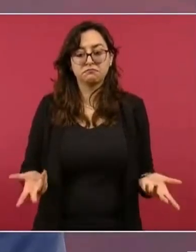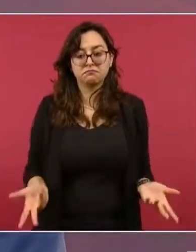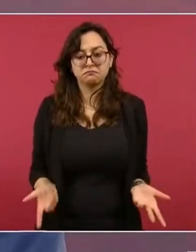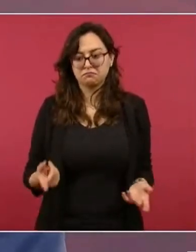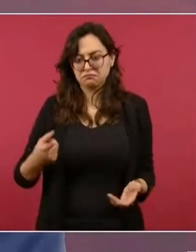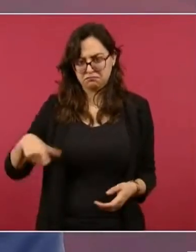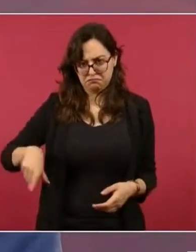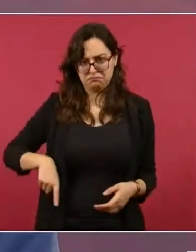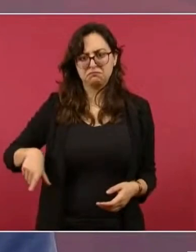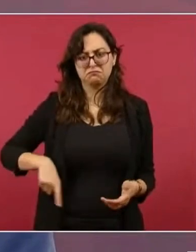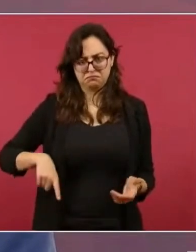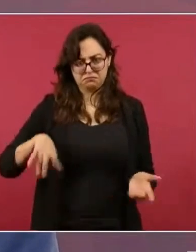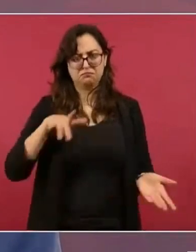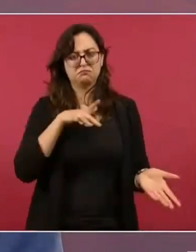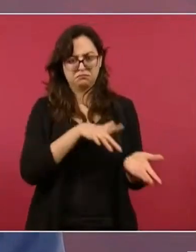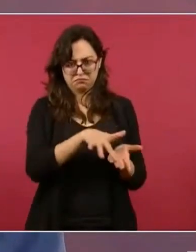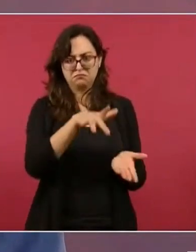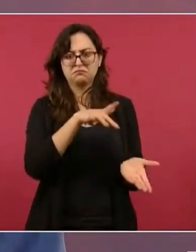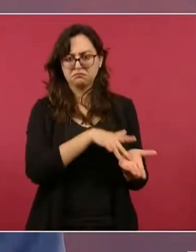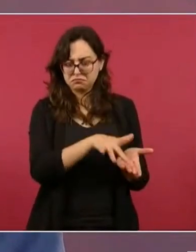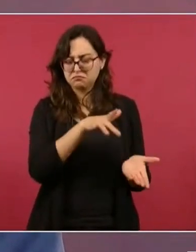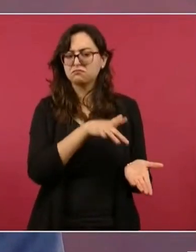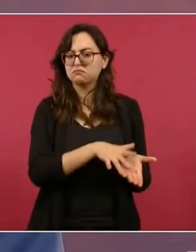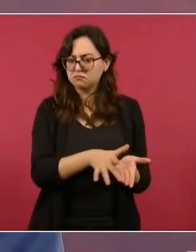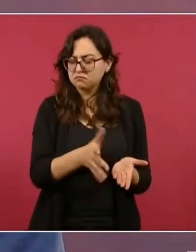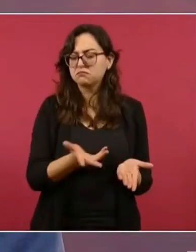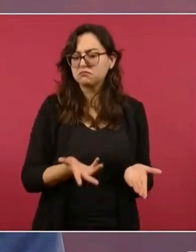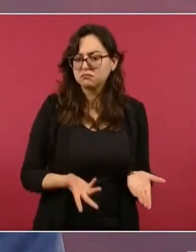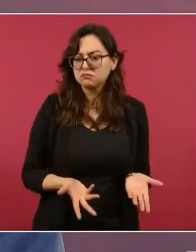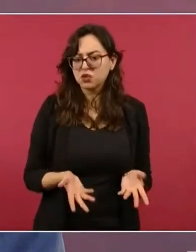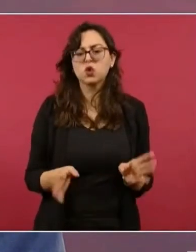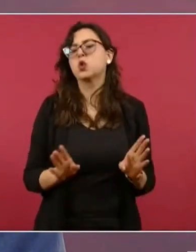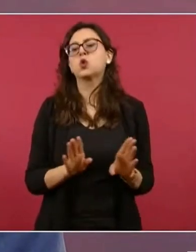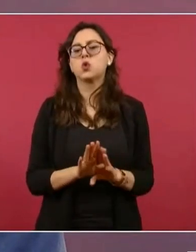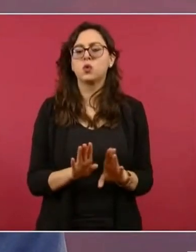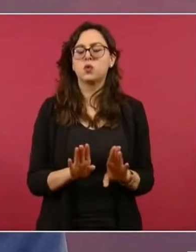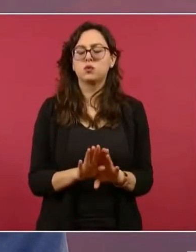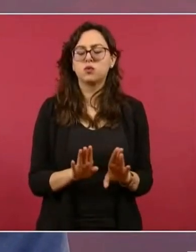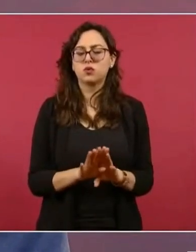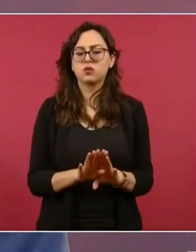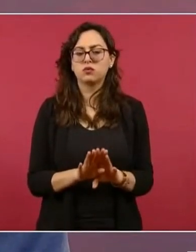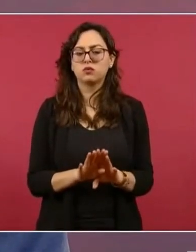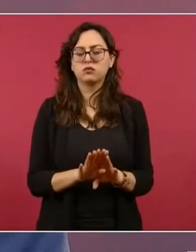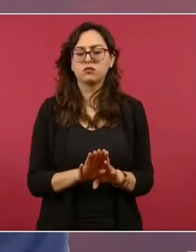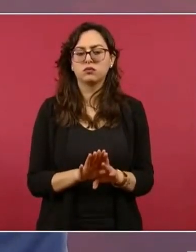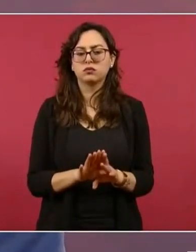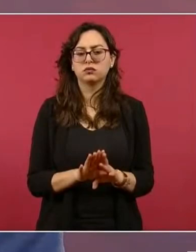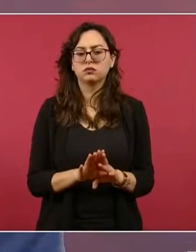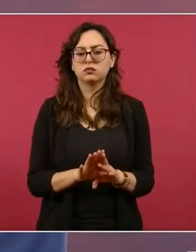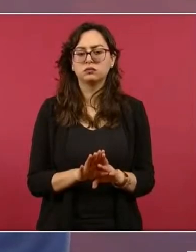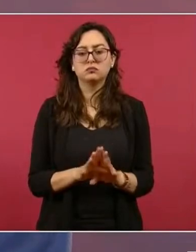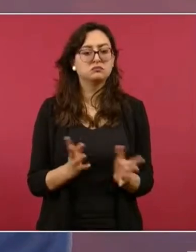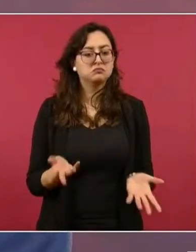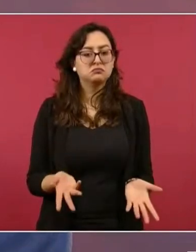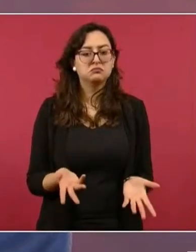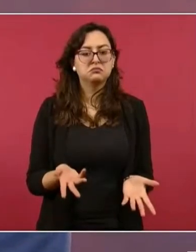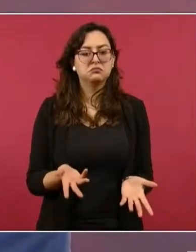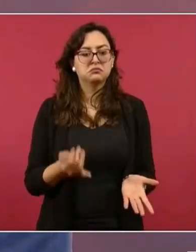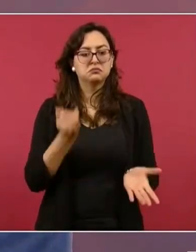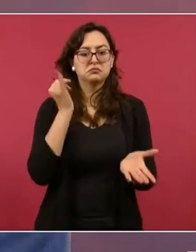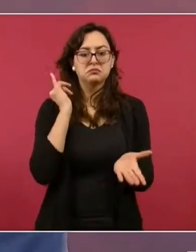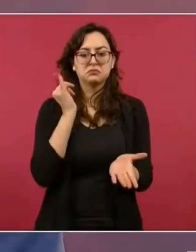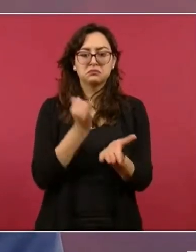sin cobrarles